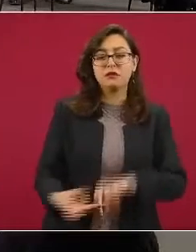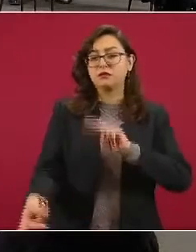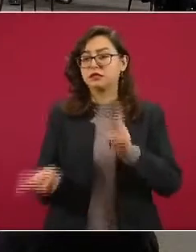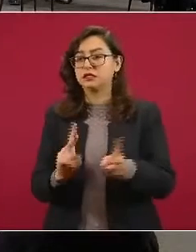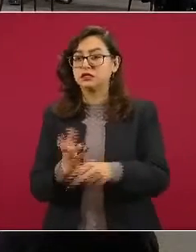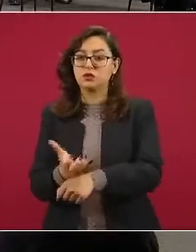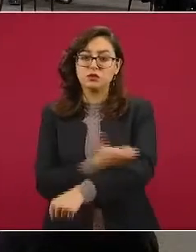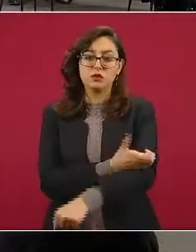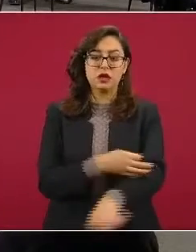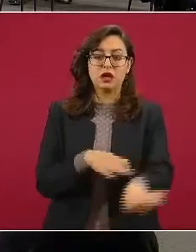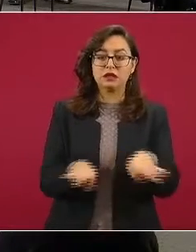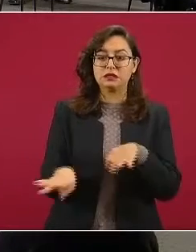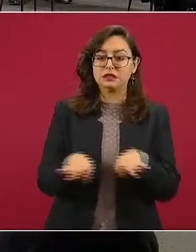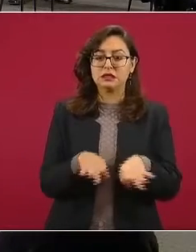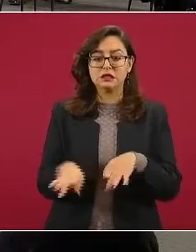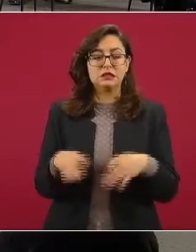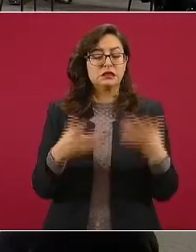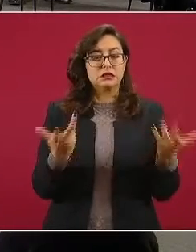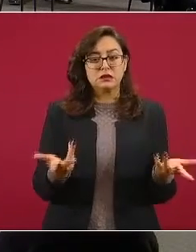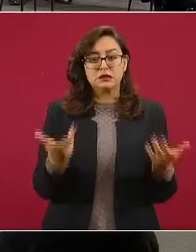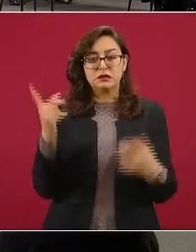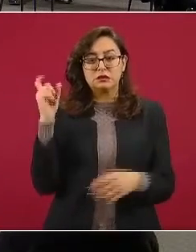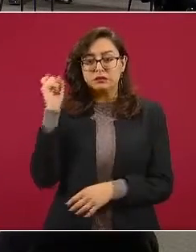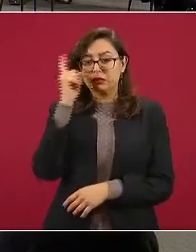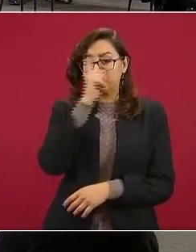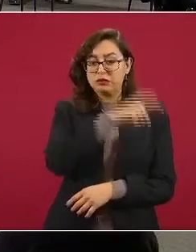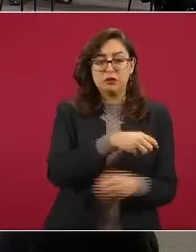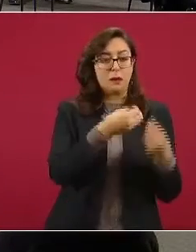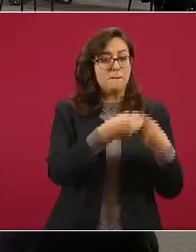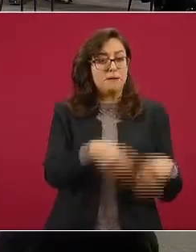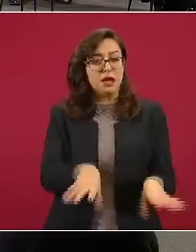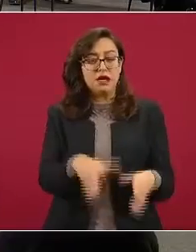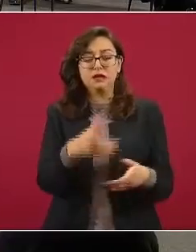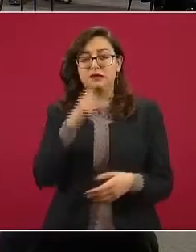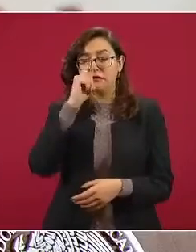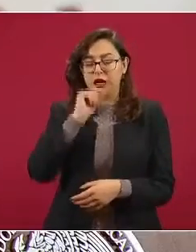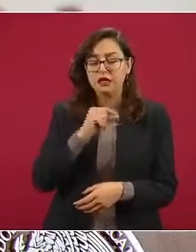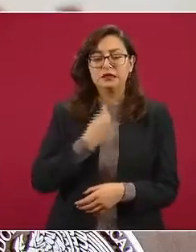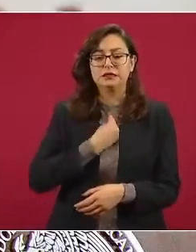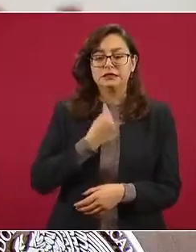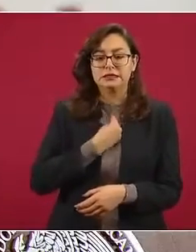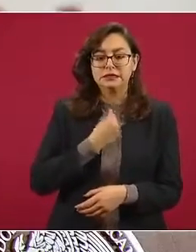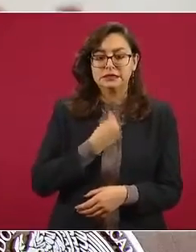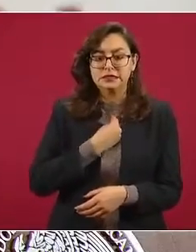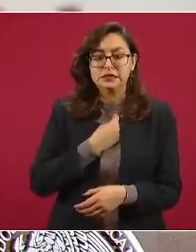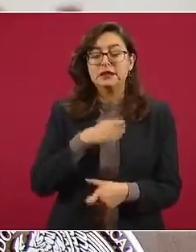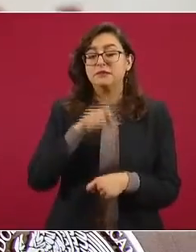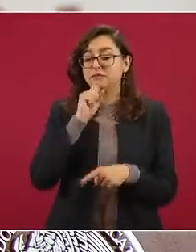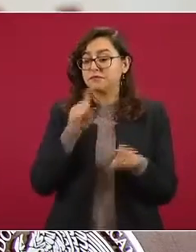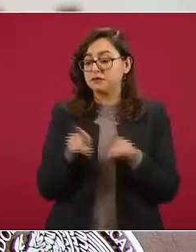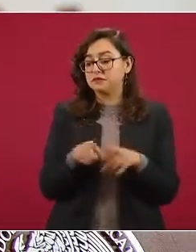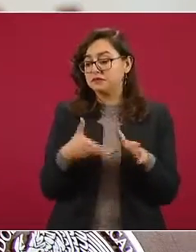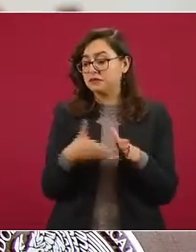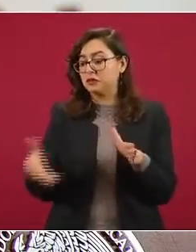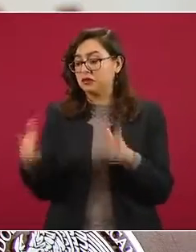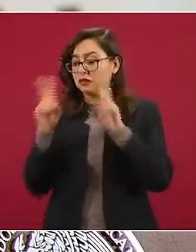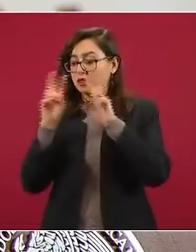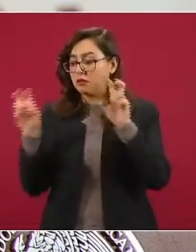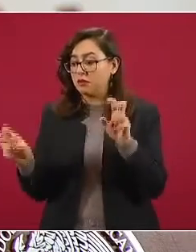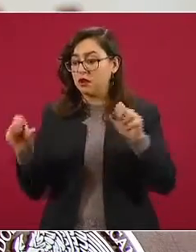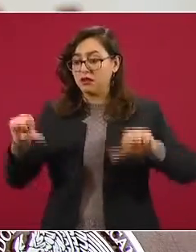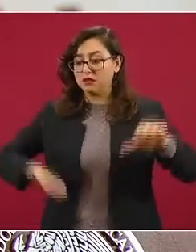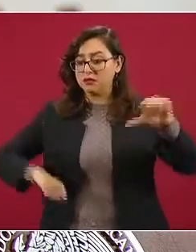y de momentos de diversión. Hoy verán que todavía estamos en la etapa activa de la epidemia,